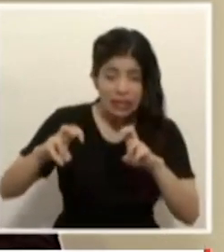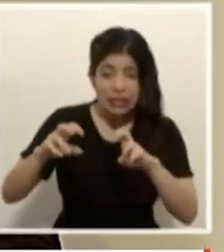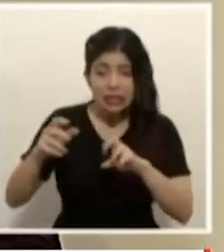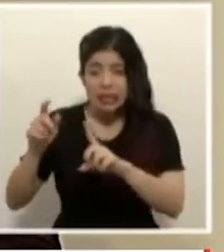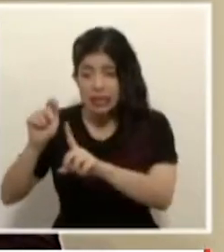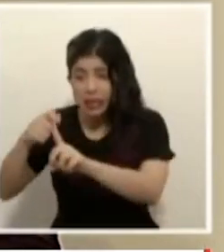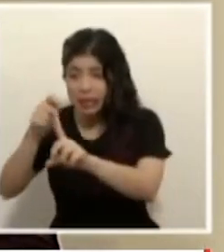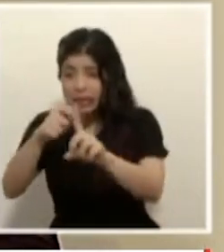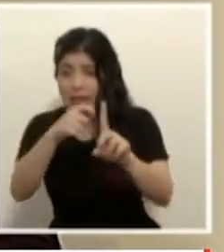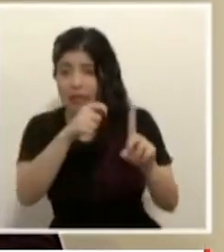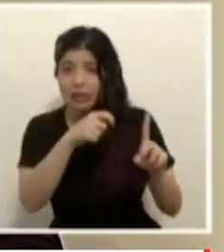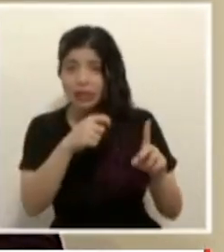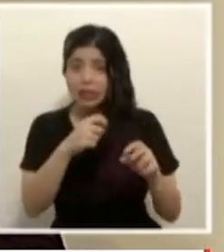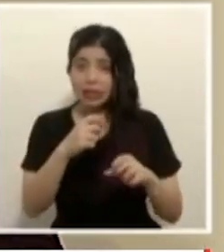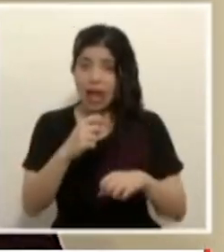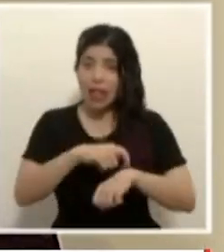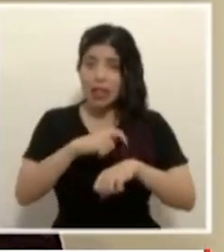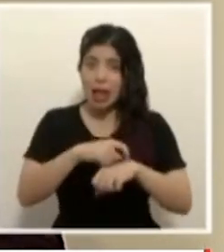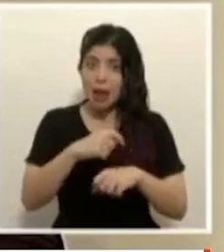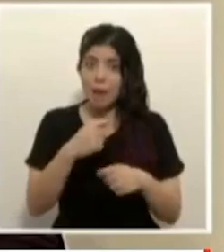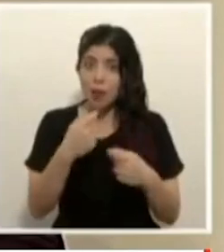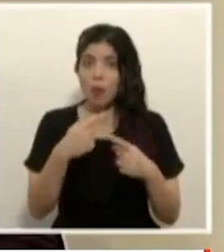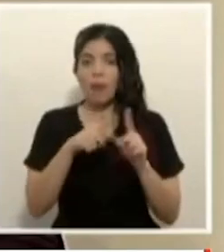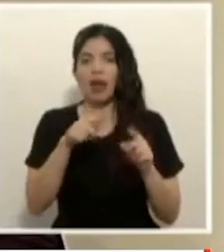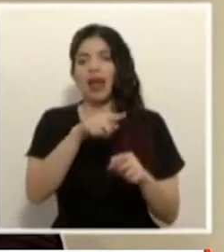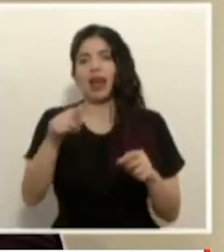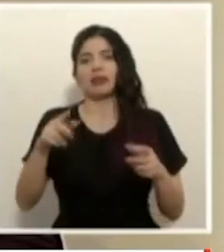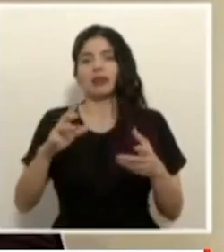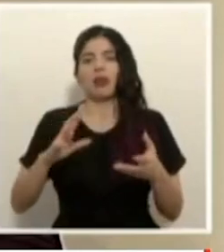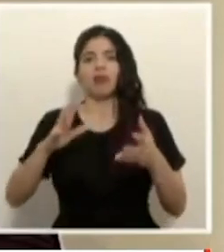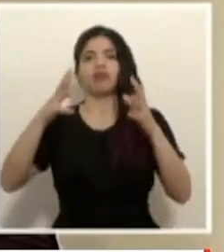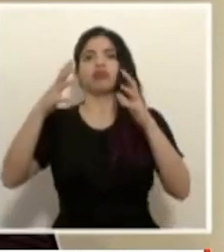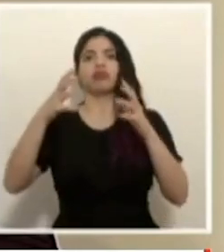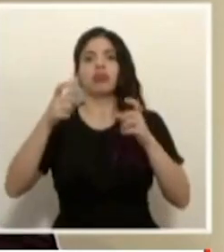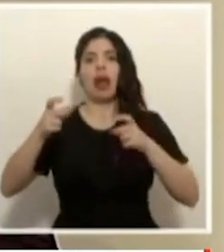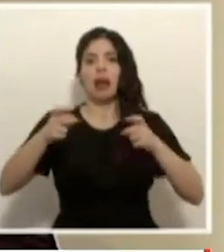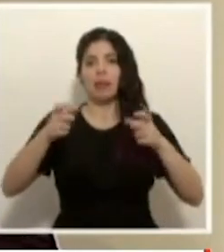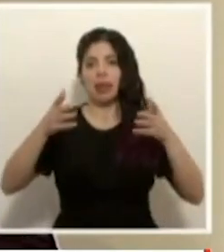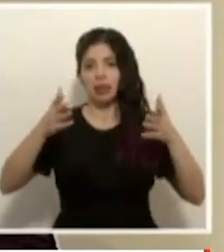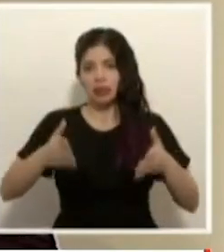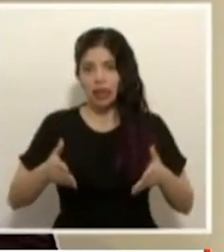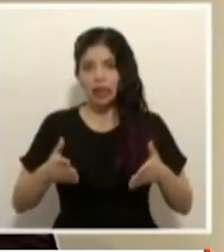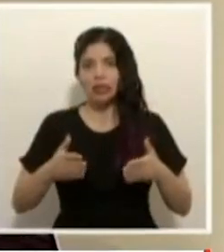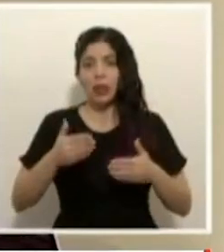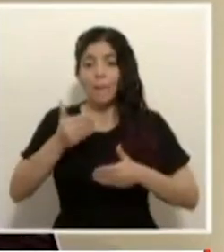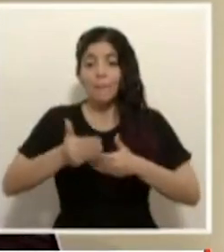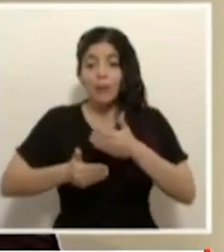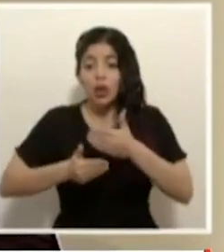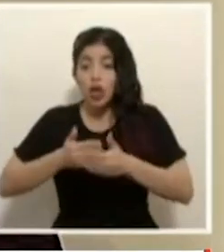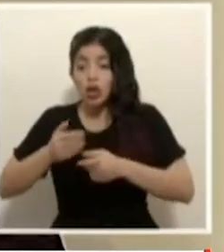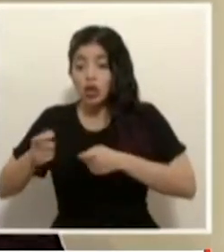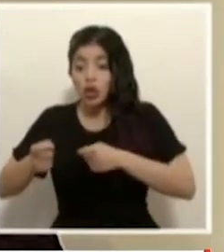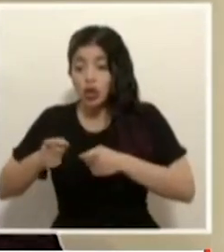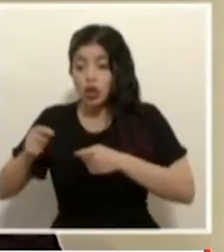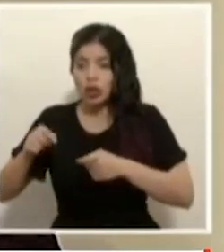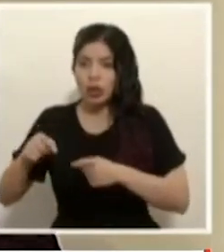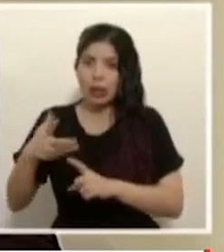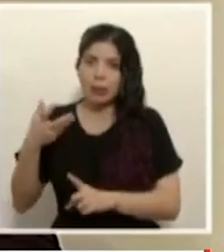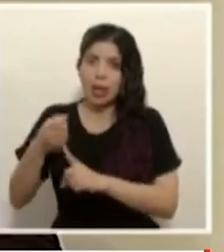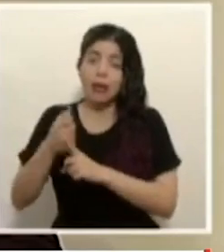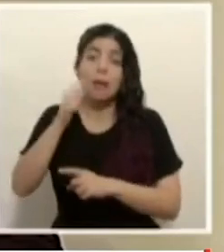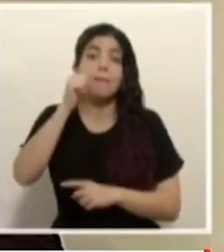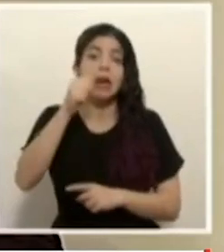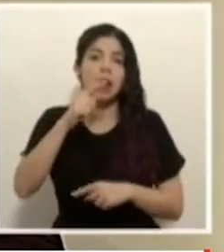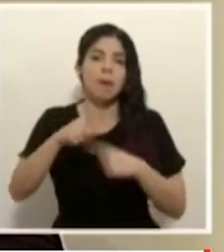muchas muestras pues obviamente esto altera toda la parte logística de procesamiento de las muestras y de hecho que mañana vamos a estar